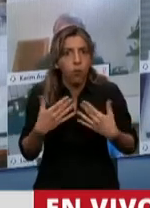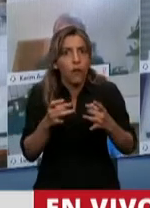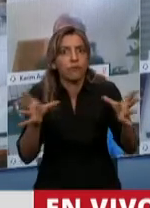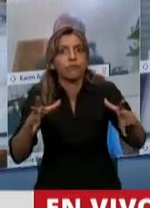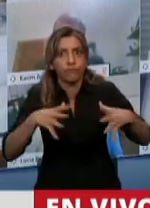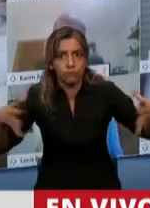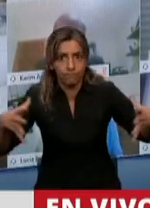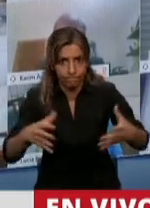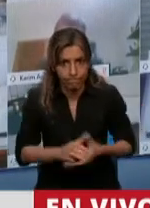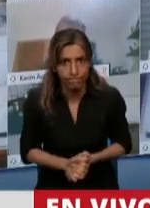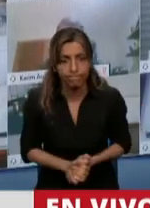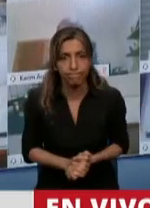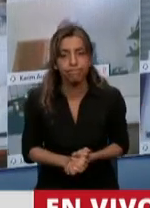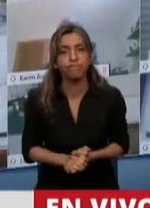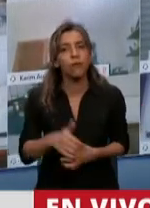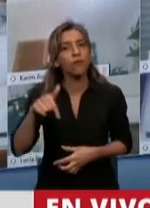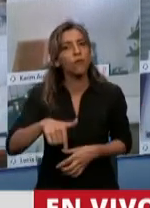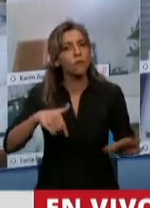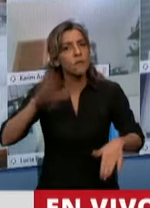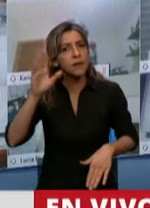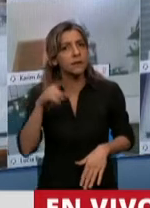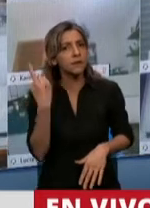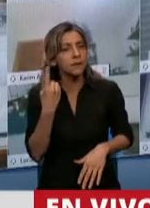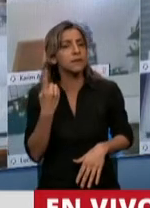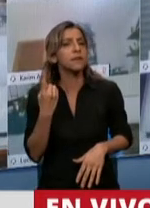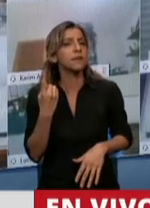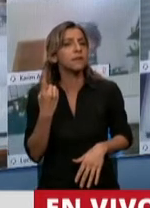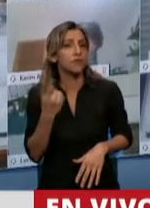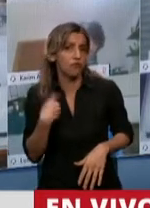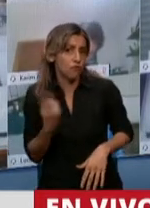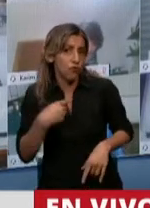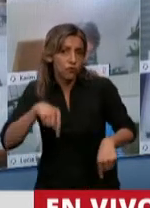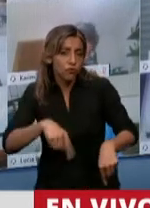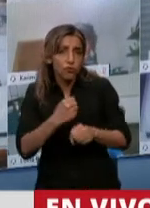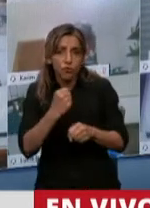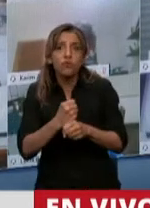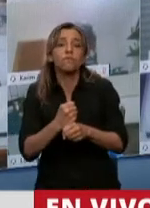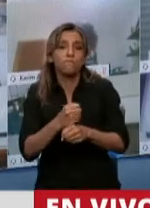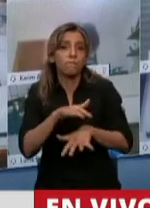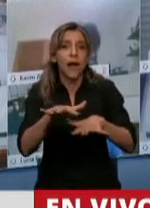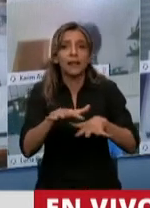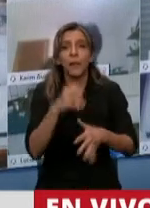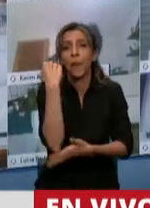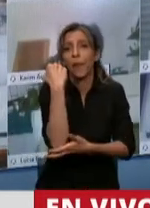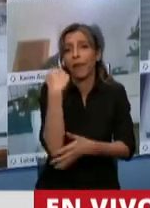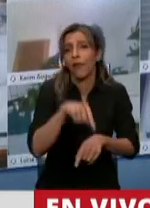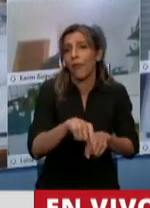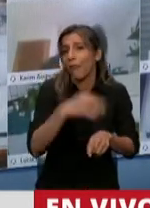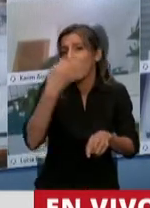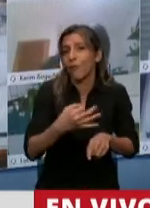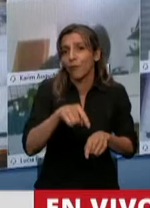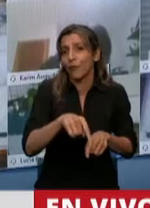tratamos hoy, creo que es una de las actividades económicas que han sido más golpeadas por la cuarentena porque justamente